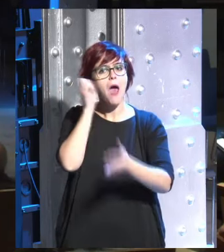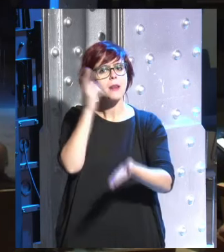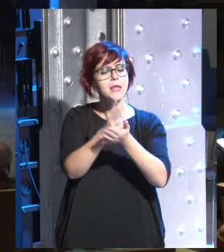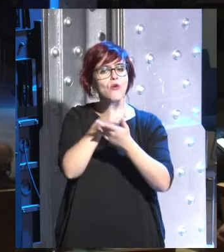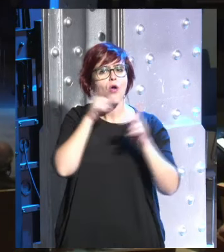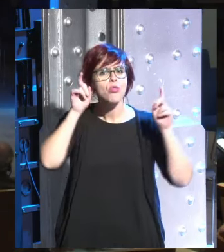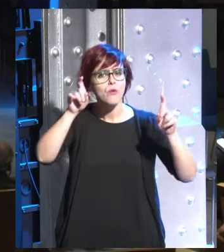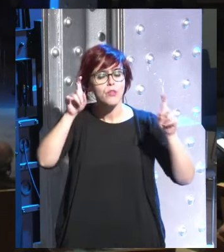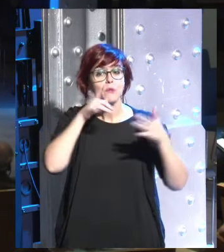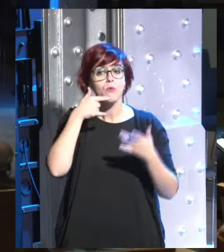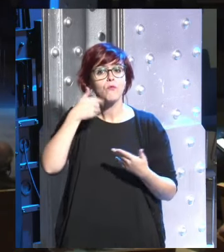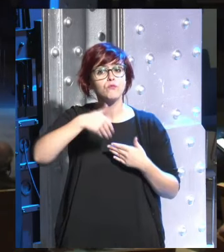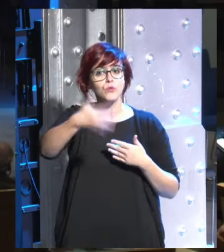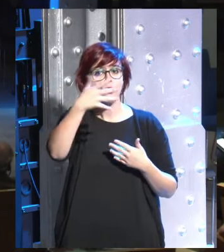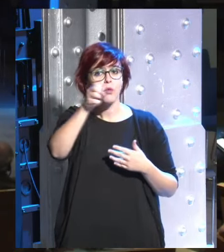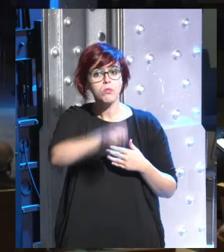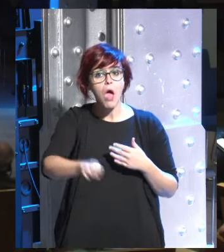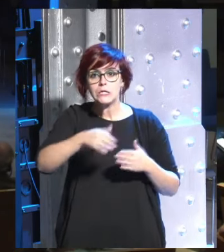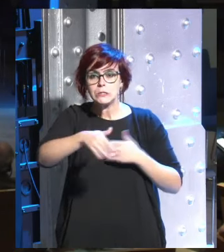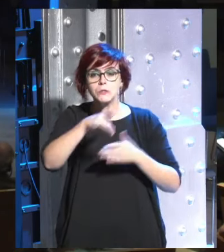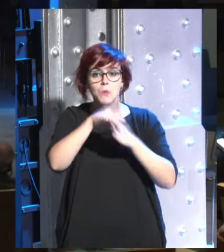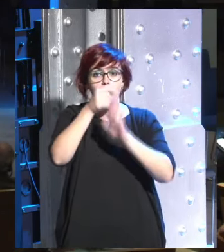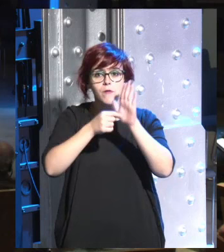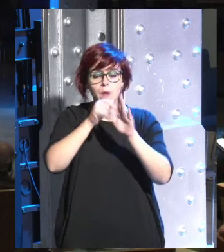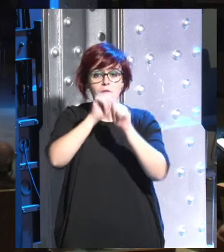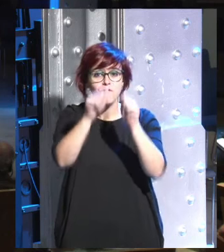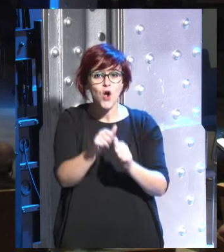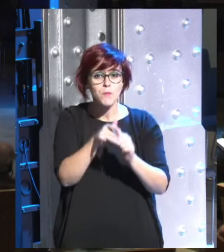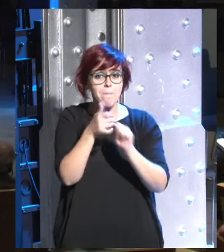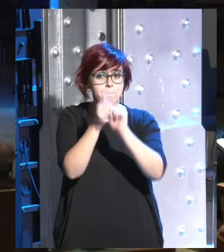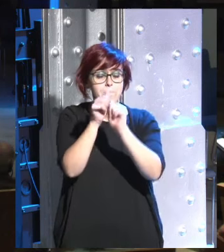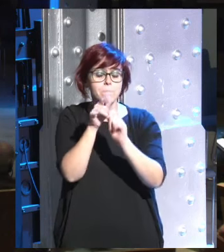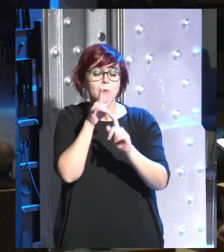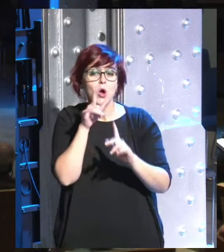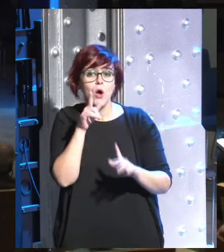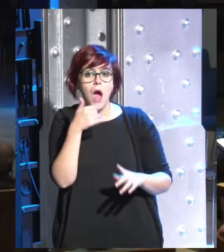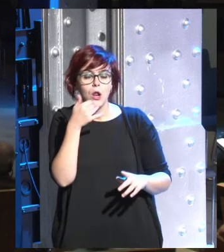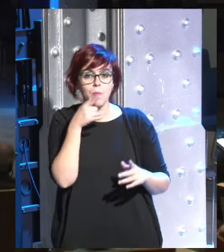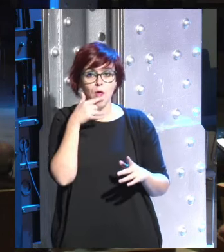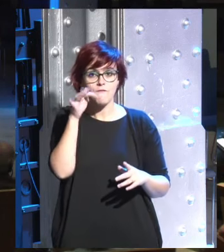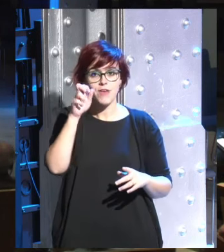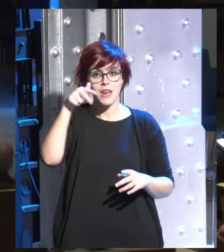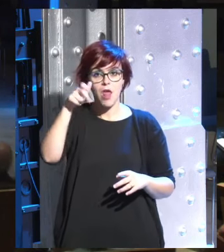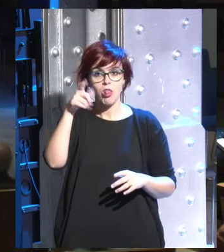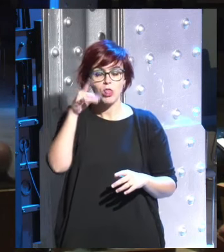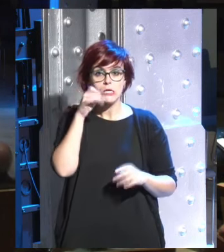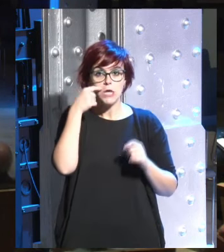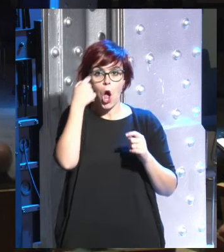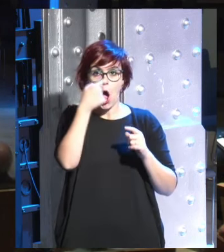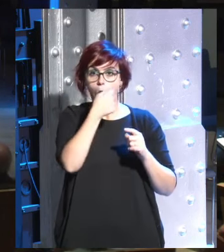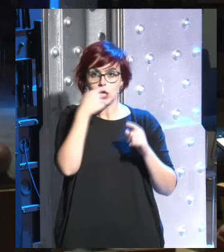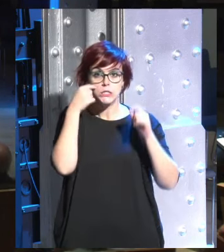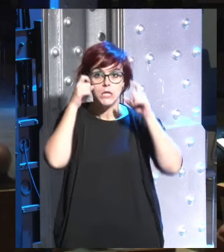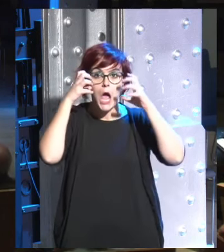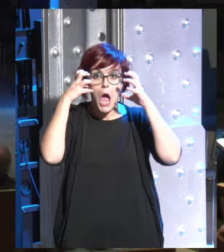sucederá en 50 años si no sabemos no tenemos los parámetros el paradigma ha cambiado Fernando abría así mucho mucho mucho mucho los ojos como